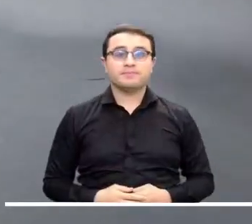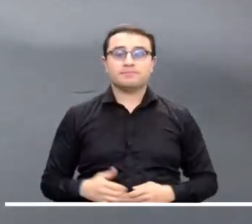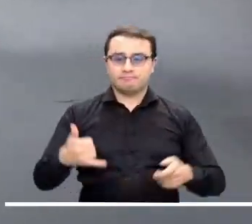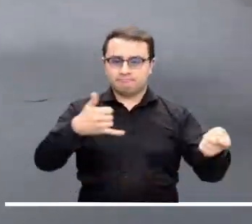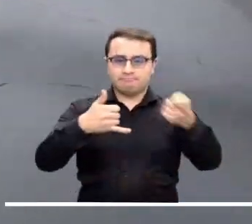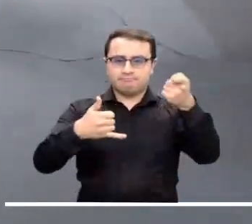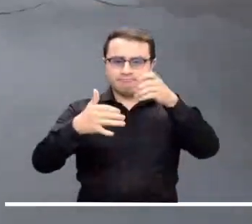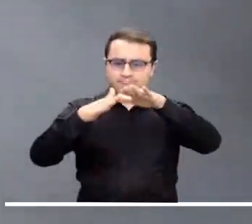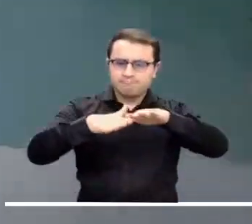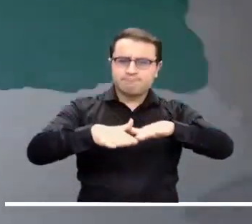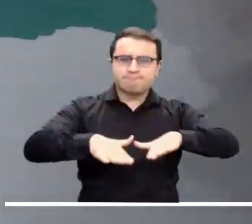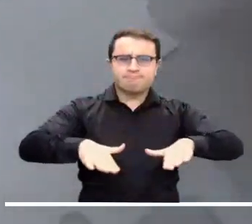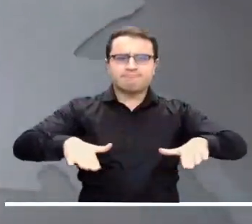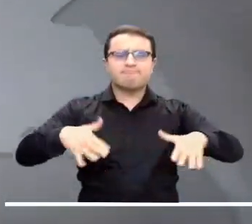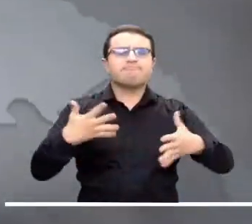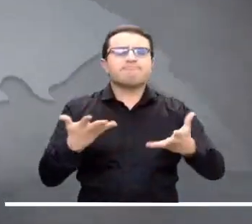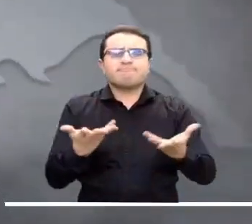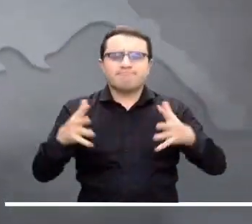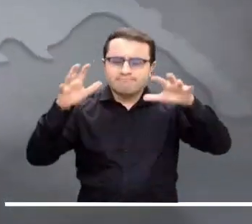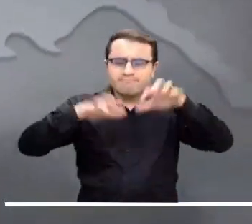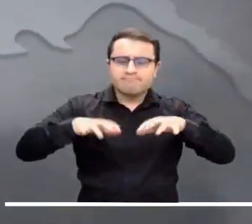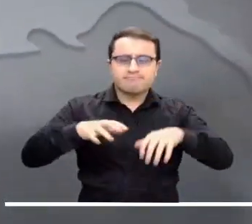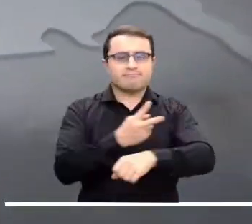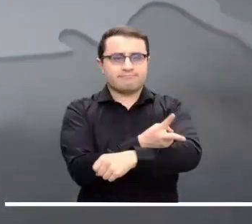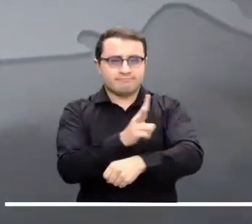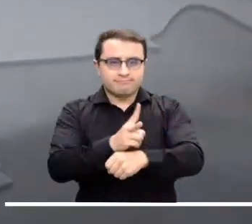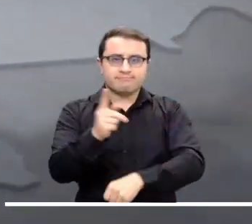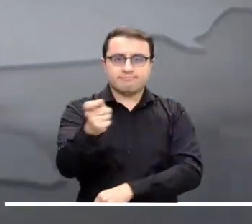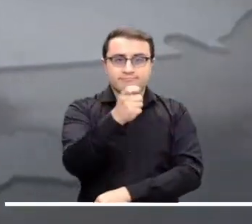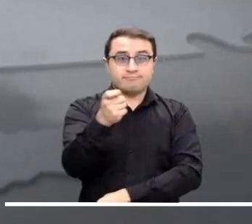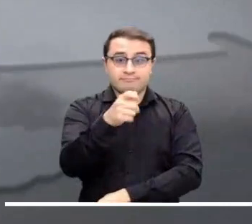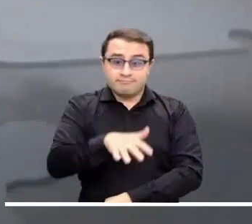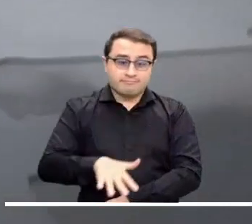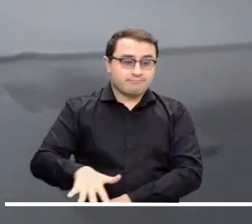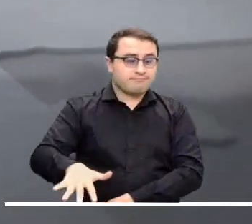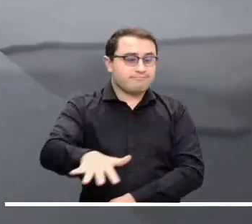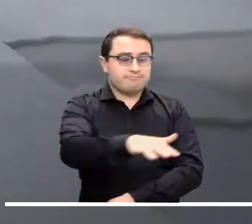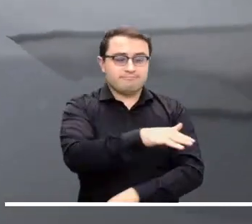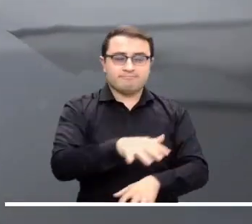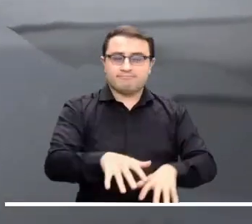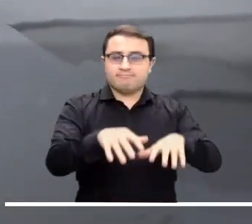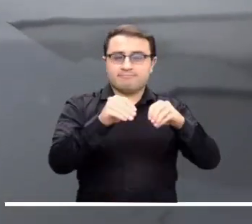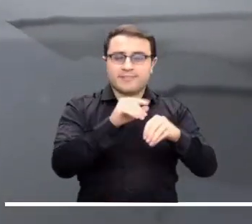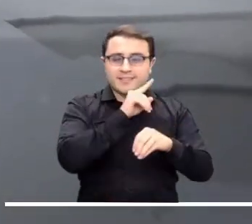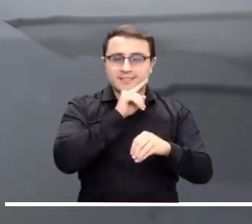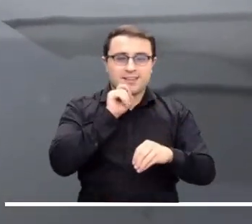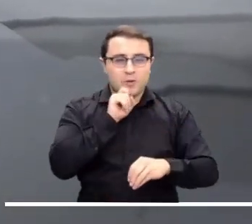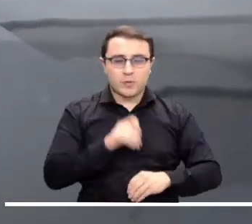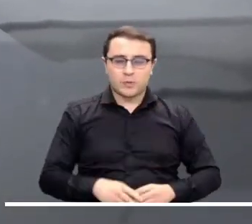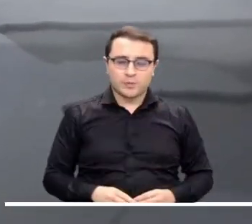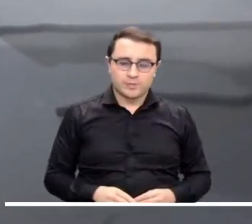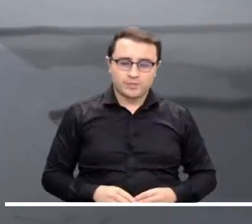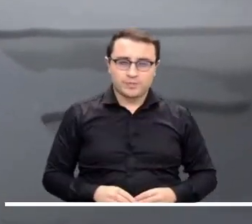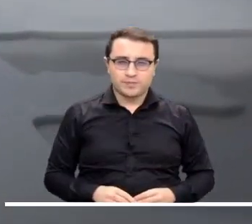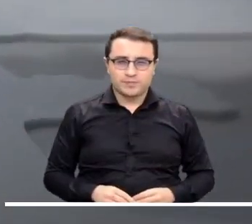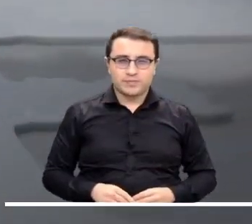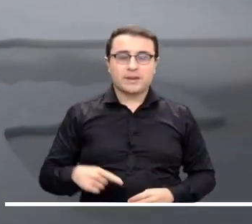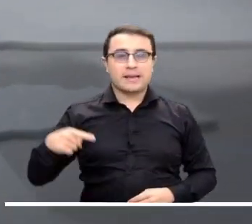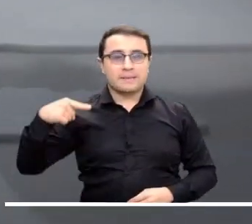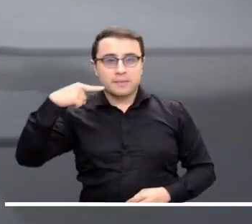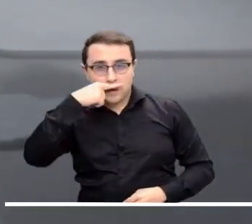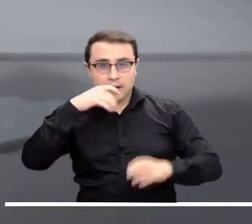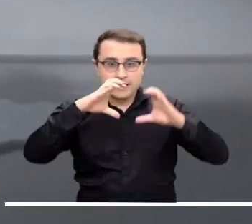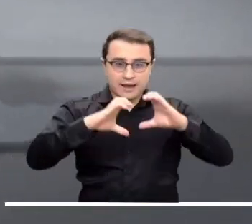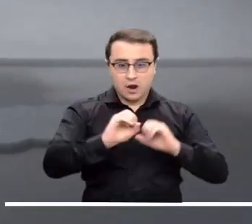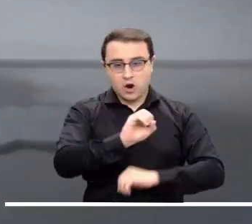Risaralda, Manizales y Tolima. Las lloviznas de la Orinoquía se podrían presentar en Bichada y Meta, mientras que en el resto de la región se espera tiempo